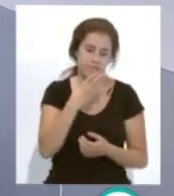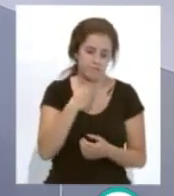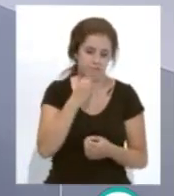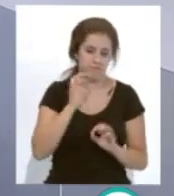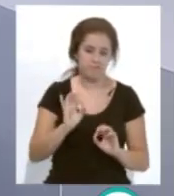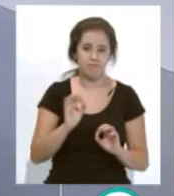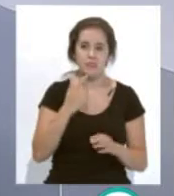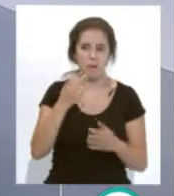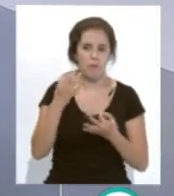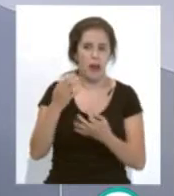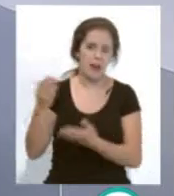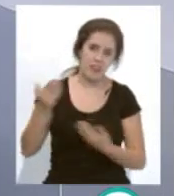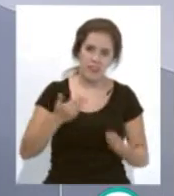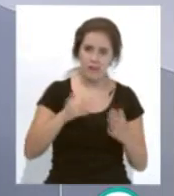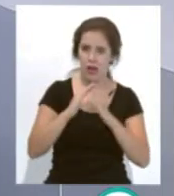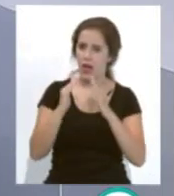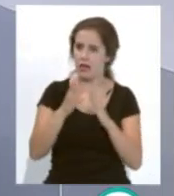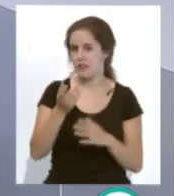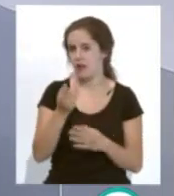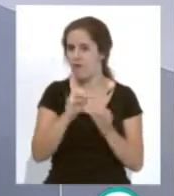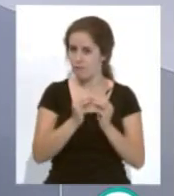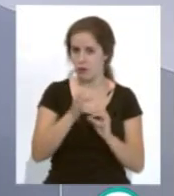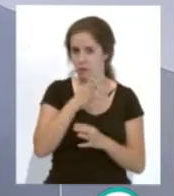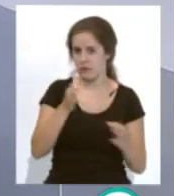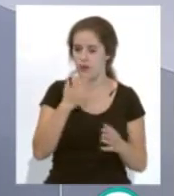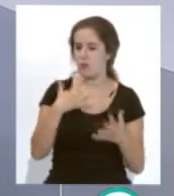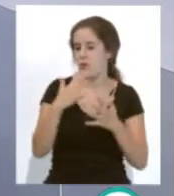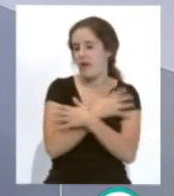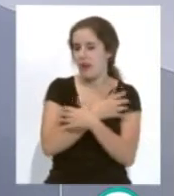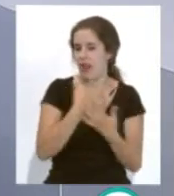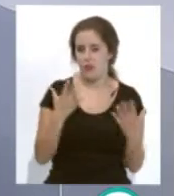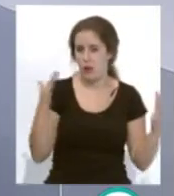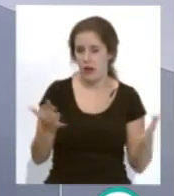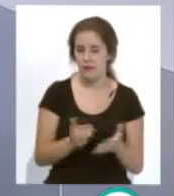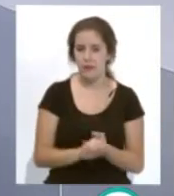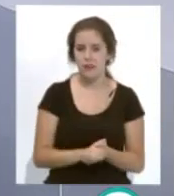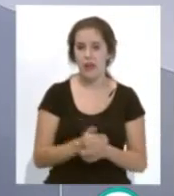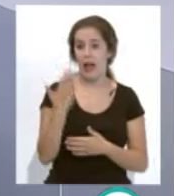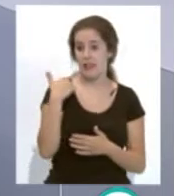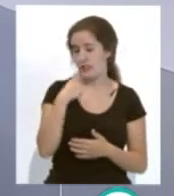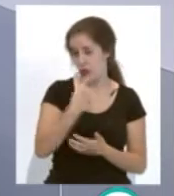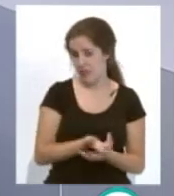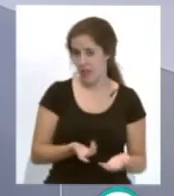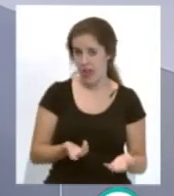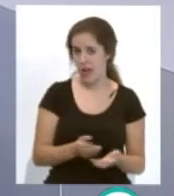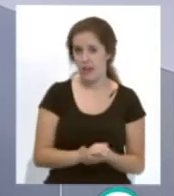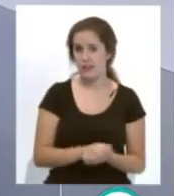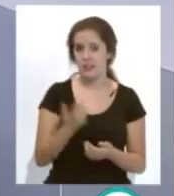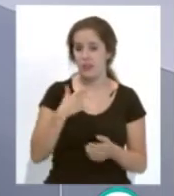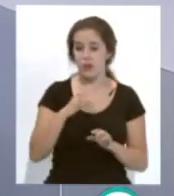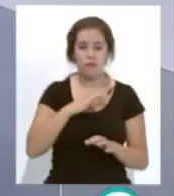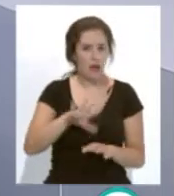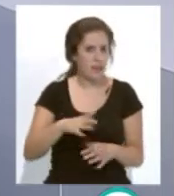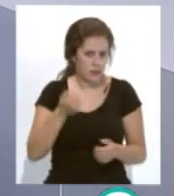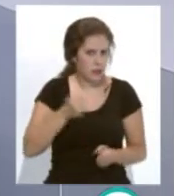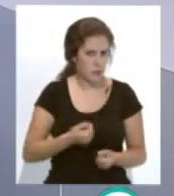nos recibe en su casa siempre de una forma espectacular y un abrazo grandote ayer te lo decía y un cadista de